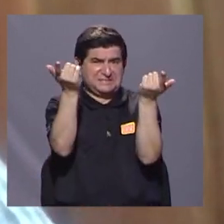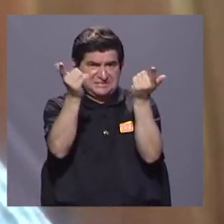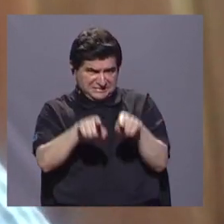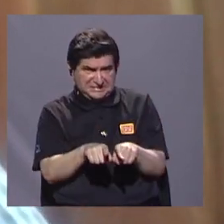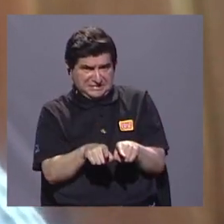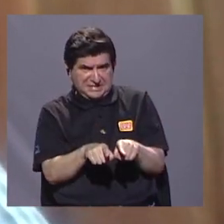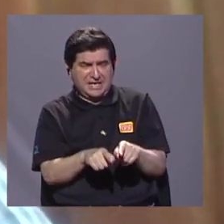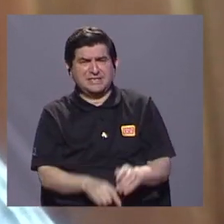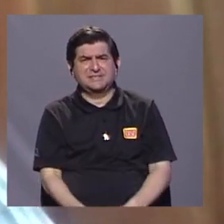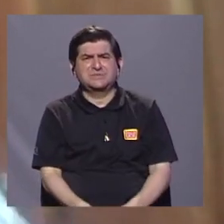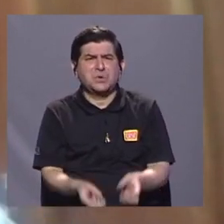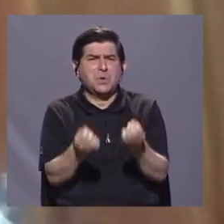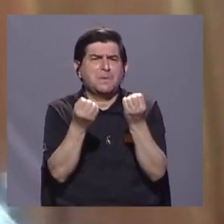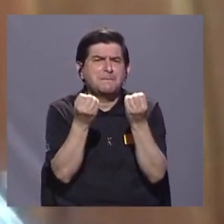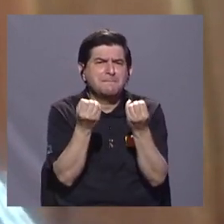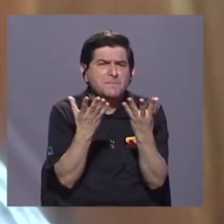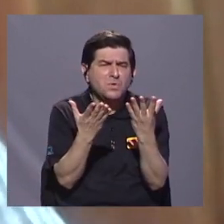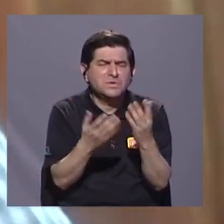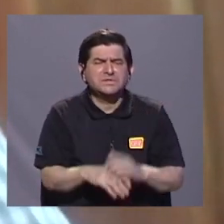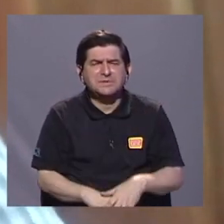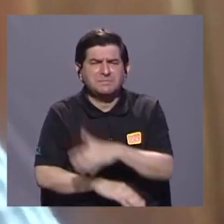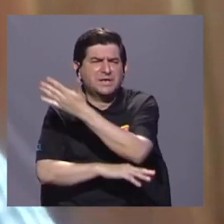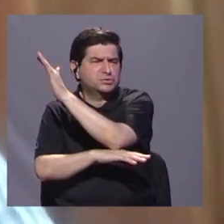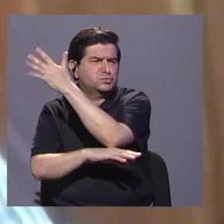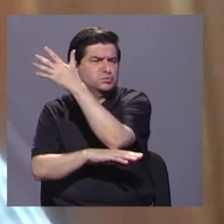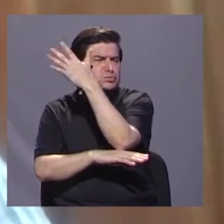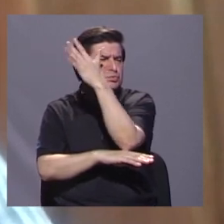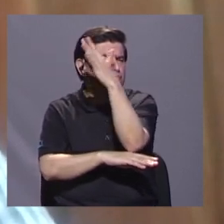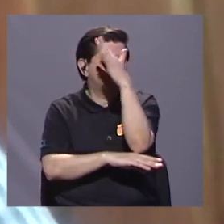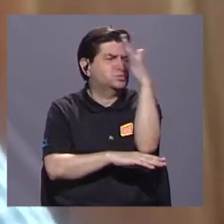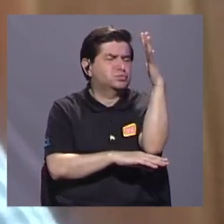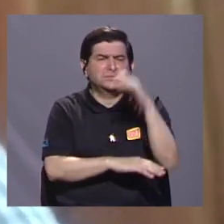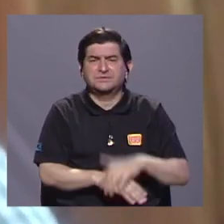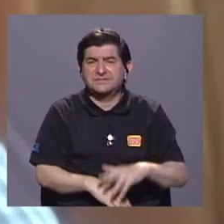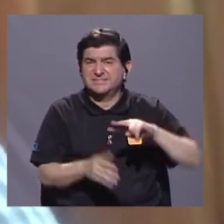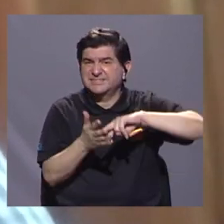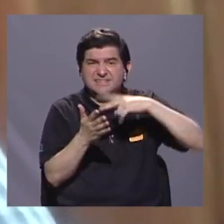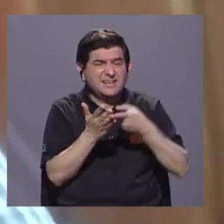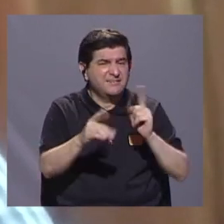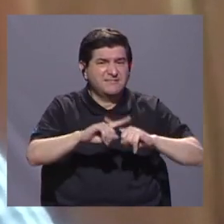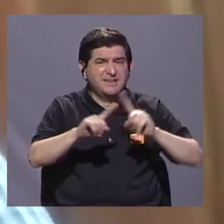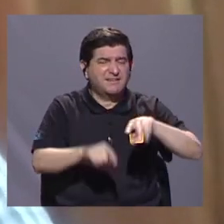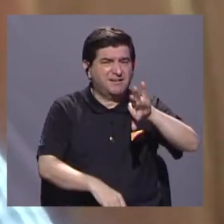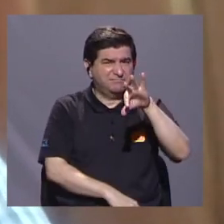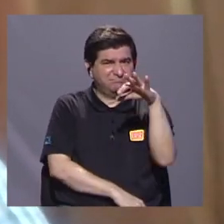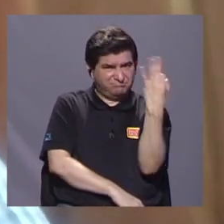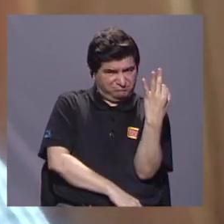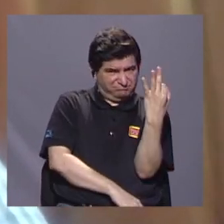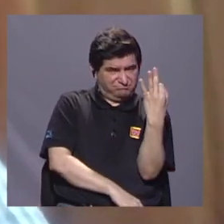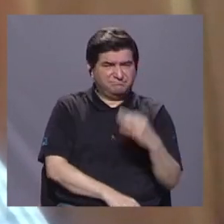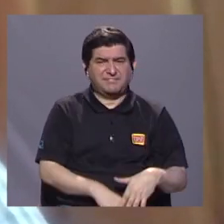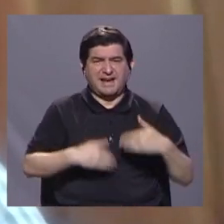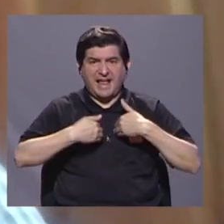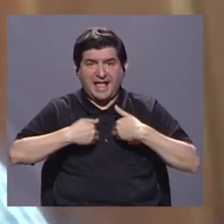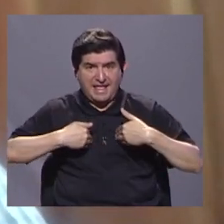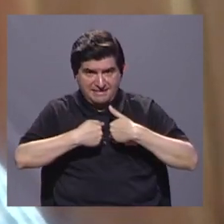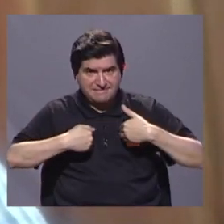todavía queda mucha parte arbolada. Y entonces esto hace que de una u otra manera los